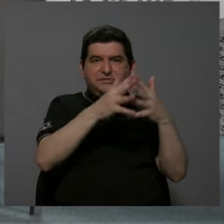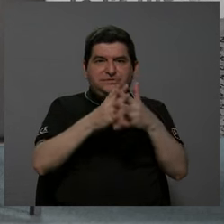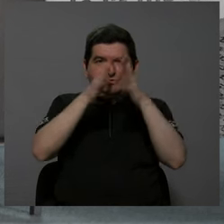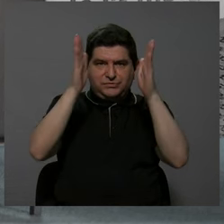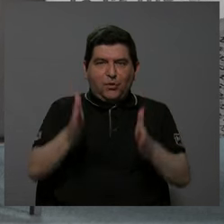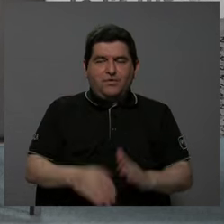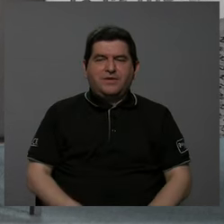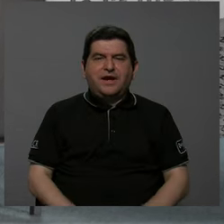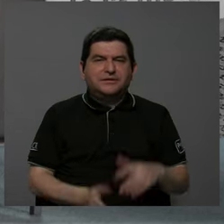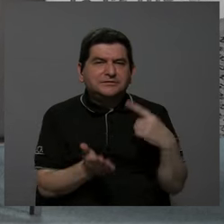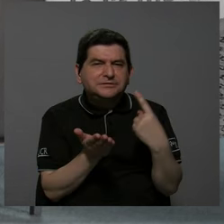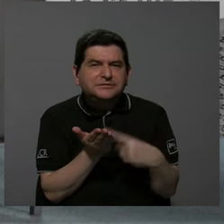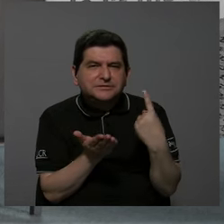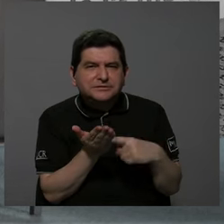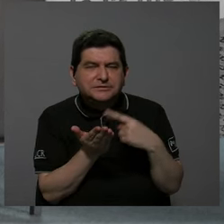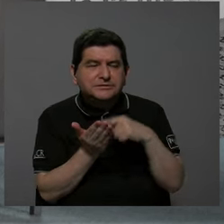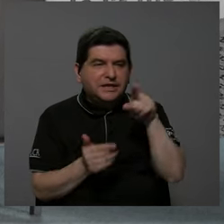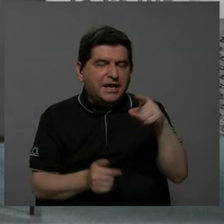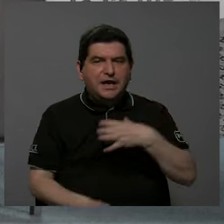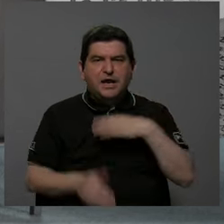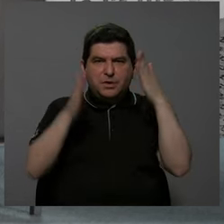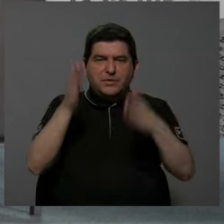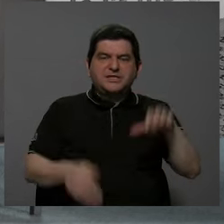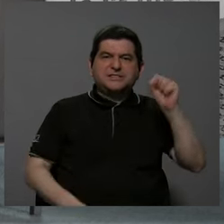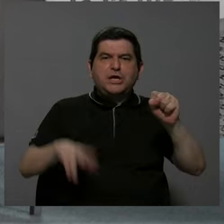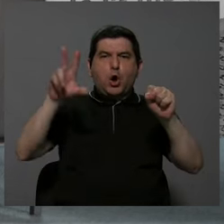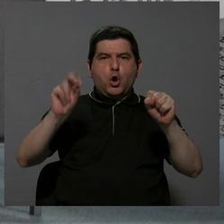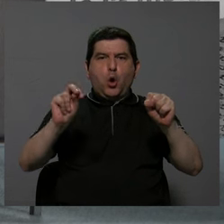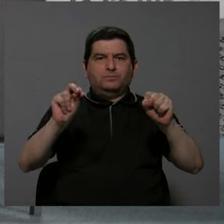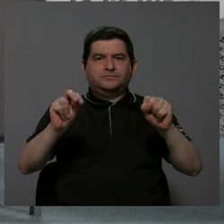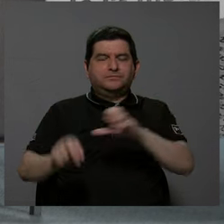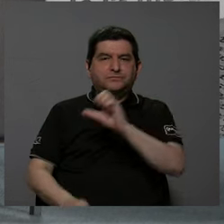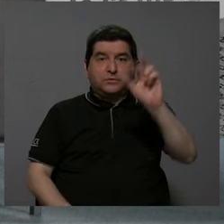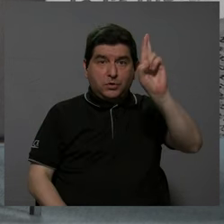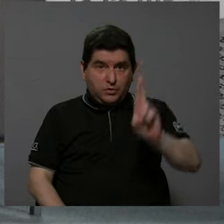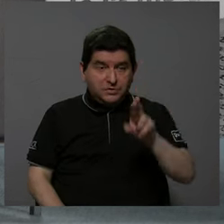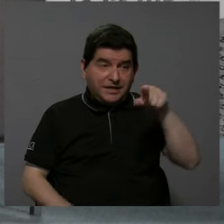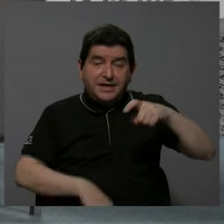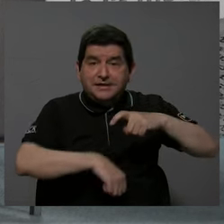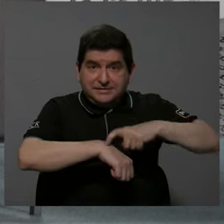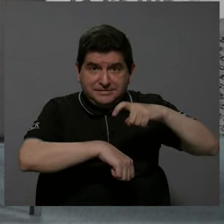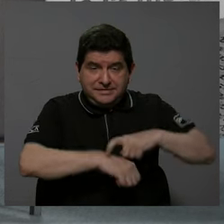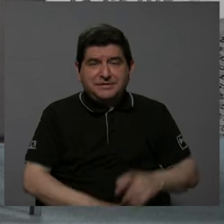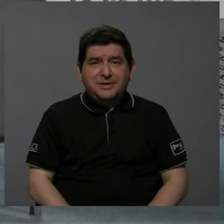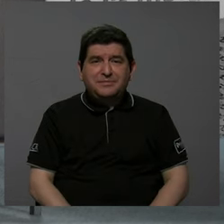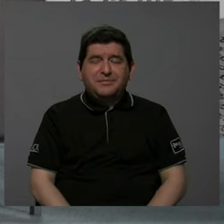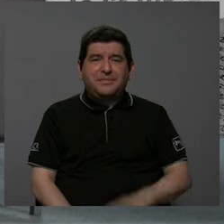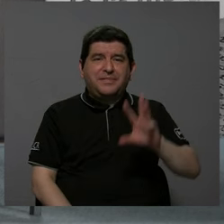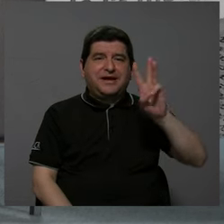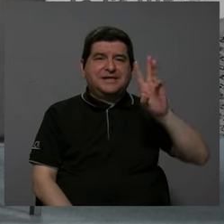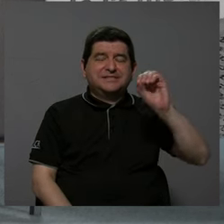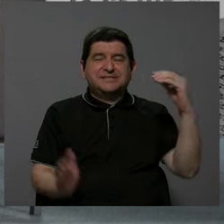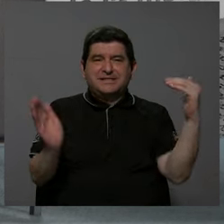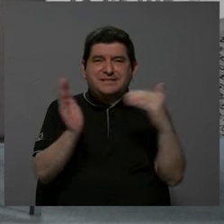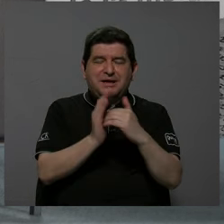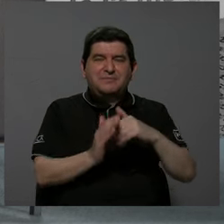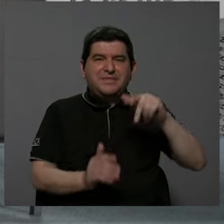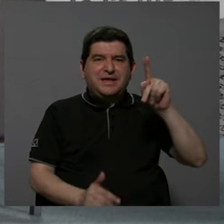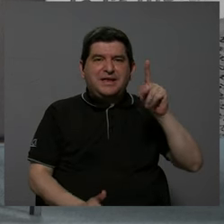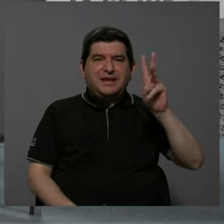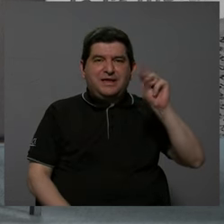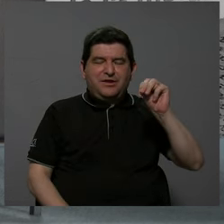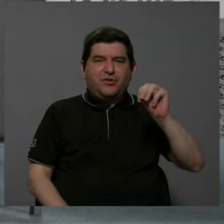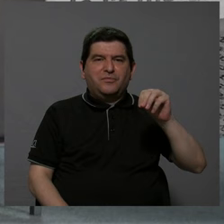Y se discutió si él era el dueño o no era el dueño. Costa Rica tenía en aquella época más de 60 mil kilómetros